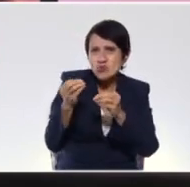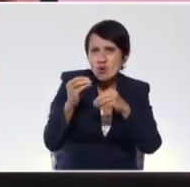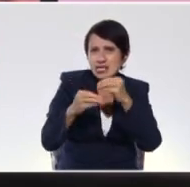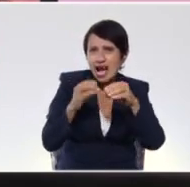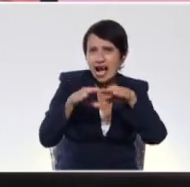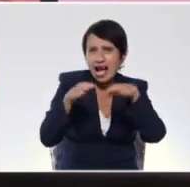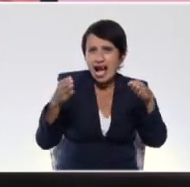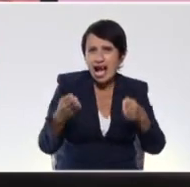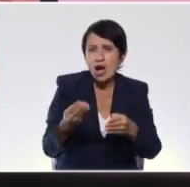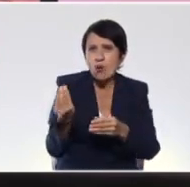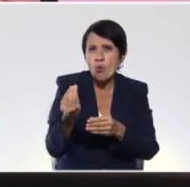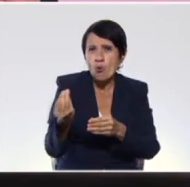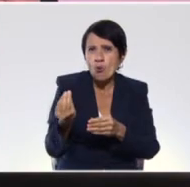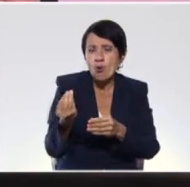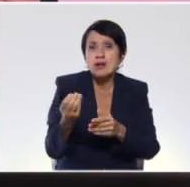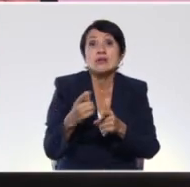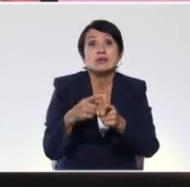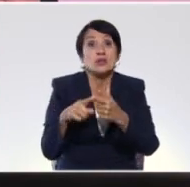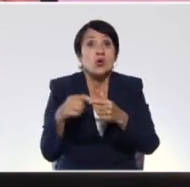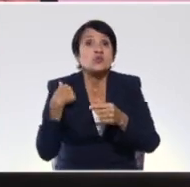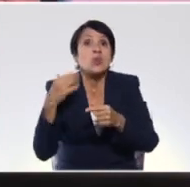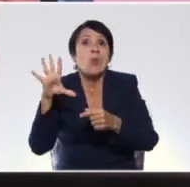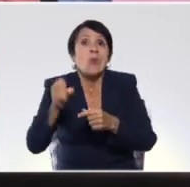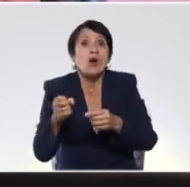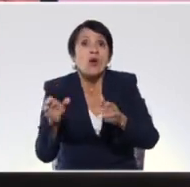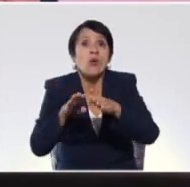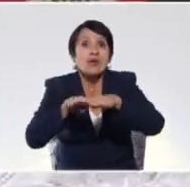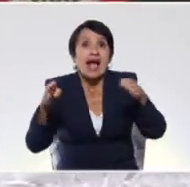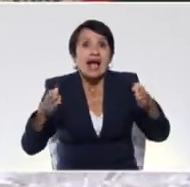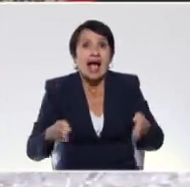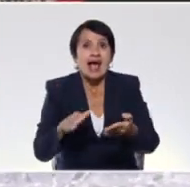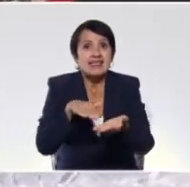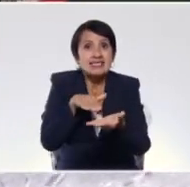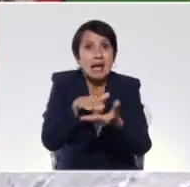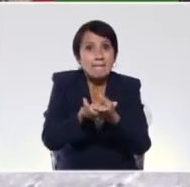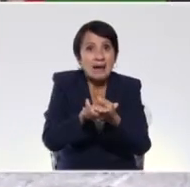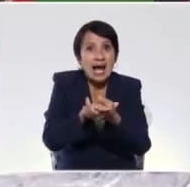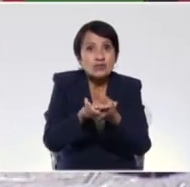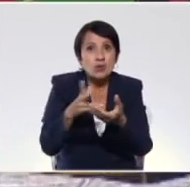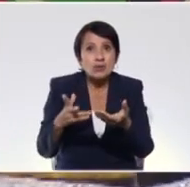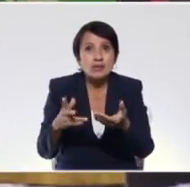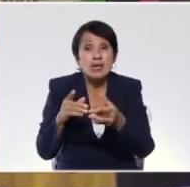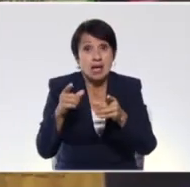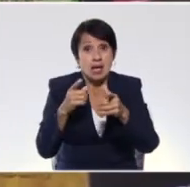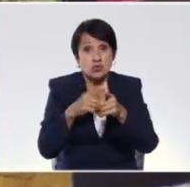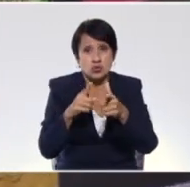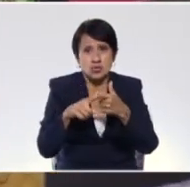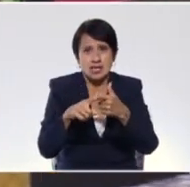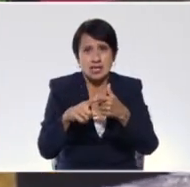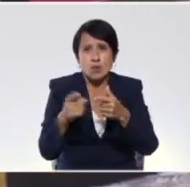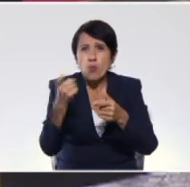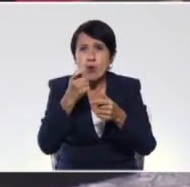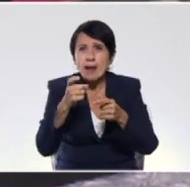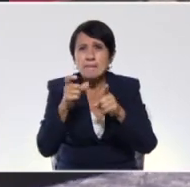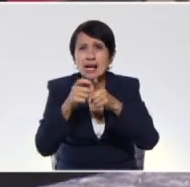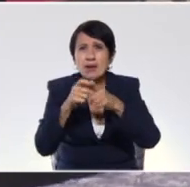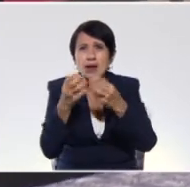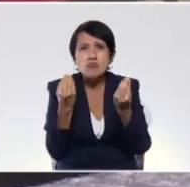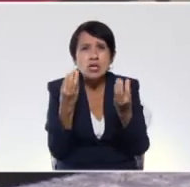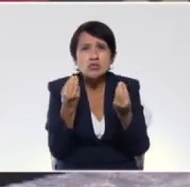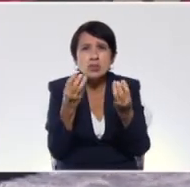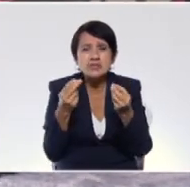Muy sencilla, busqué una caja de zapatos, recorté muchas palabras en periódicos y revistas,